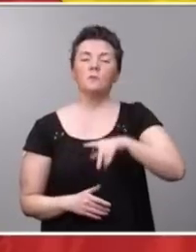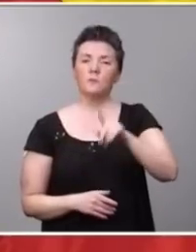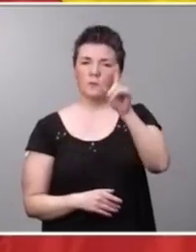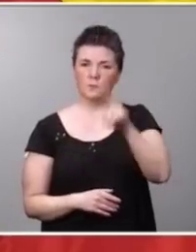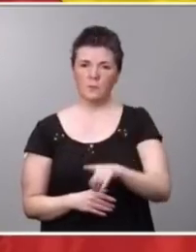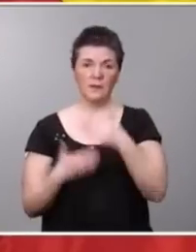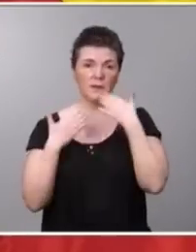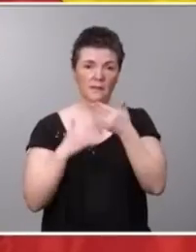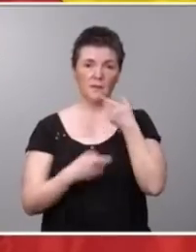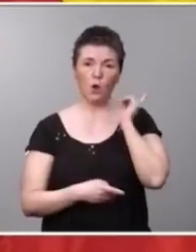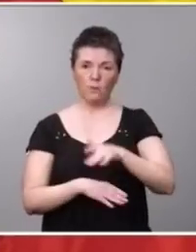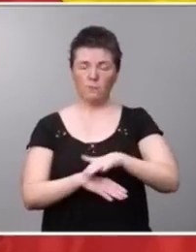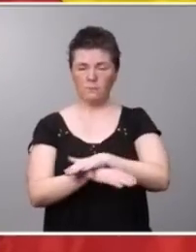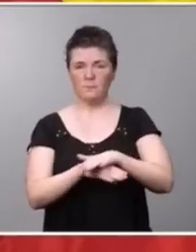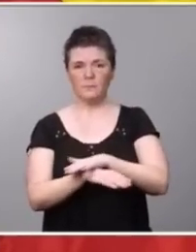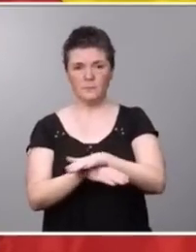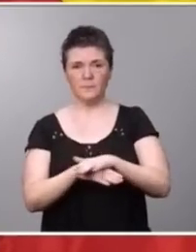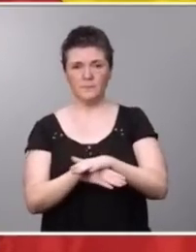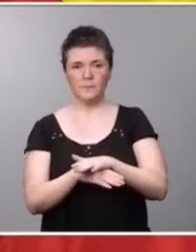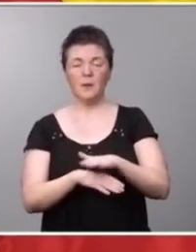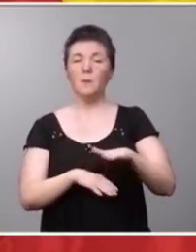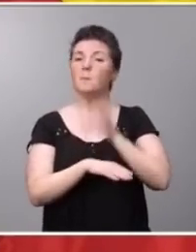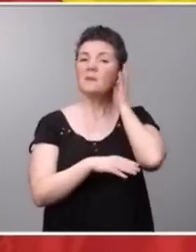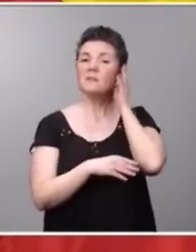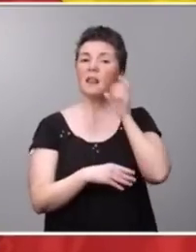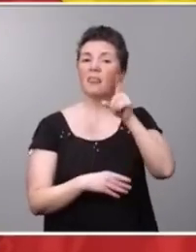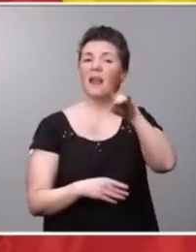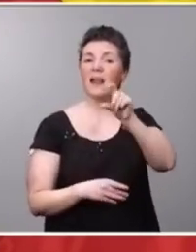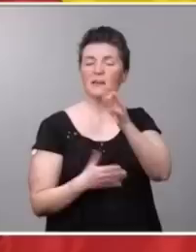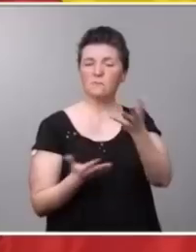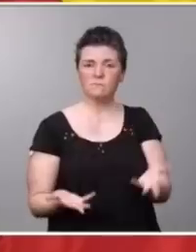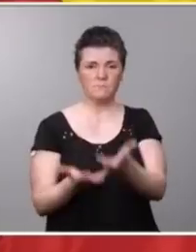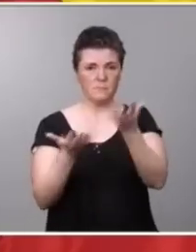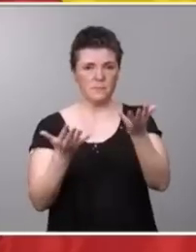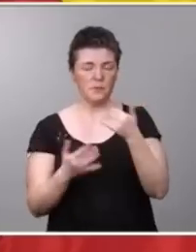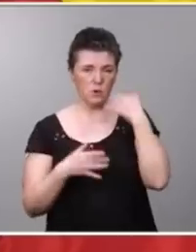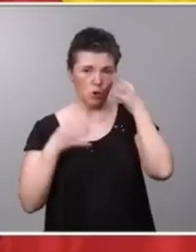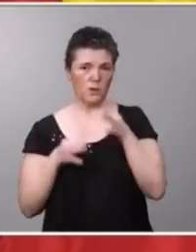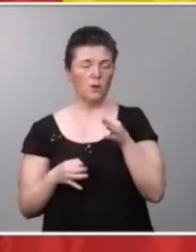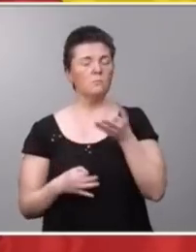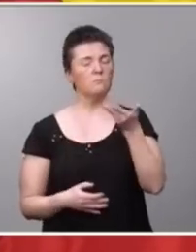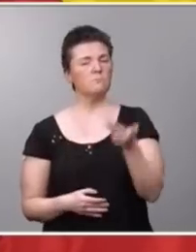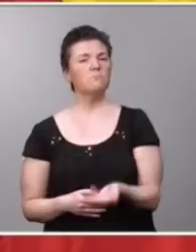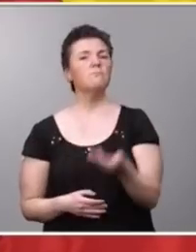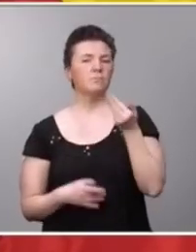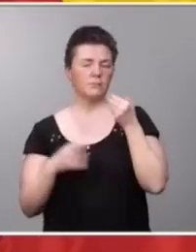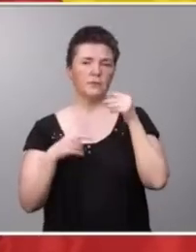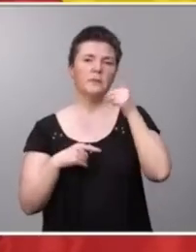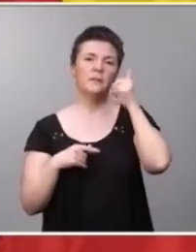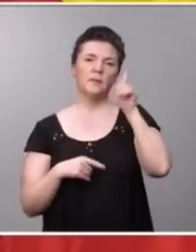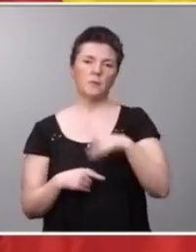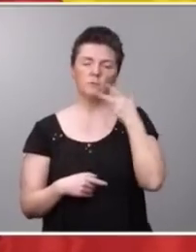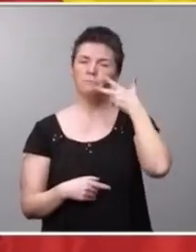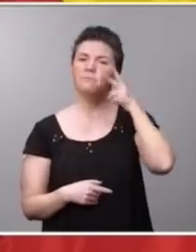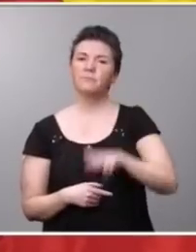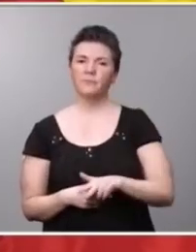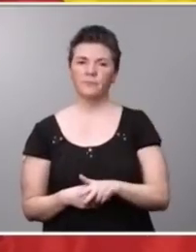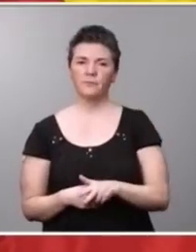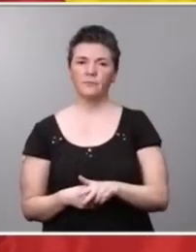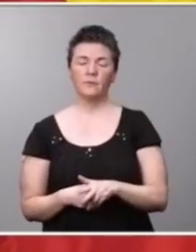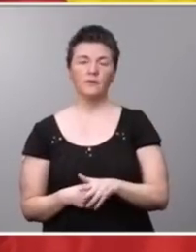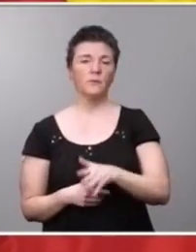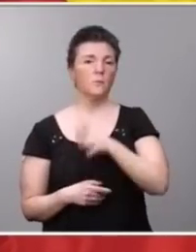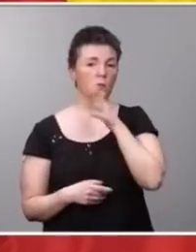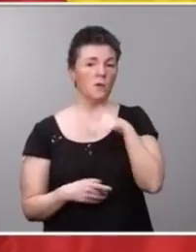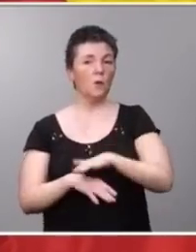orden ministerial que la ministra Darias impulsó. Y yo creo que es importante también reconocerlo en el sentido de que este Gobierno